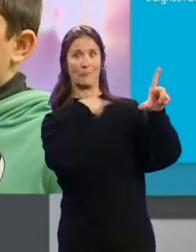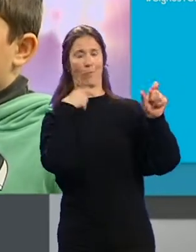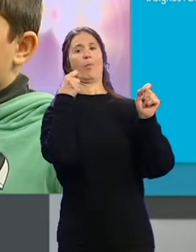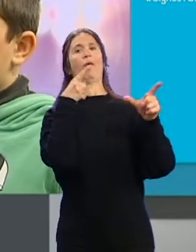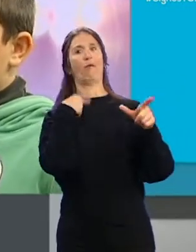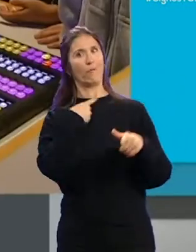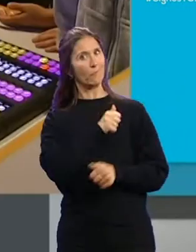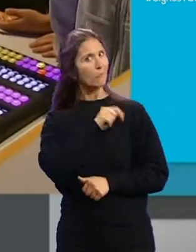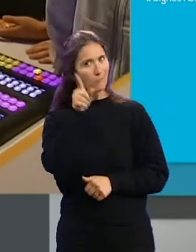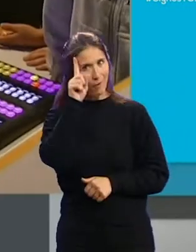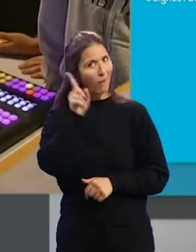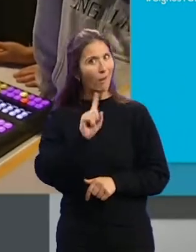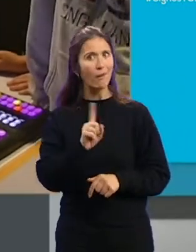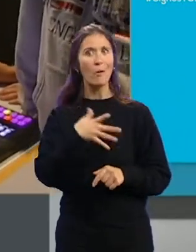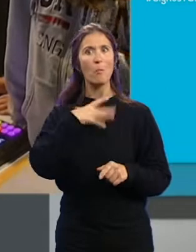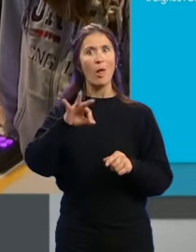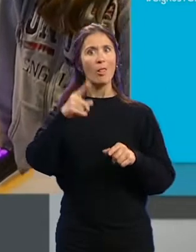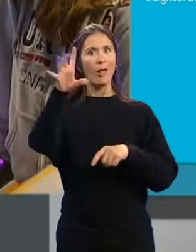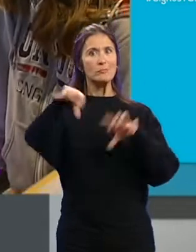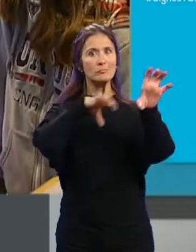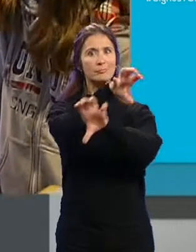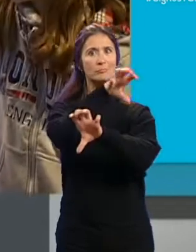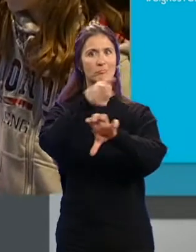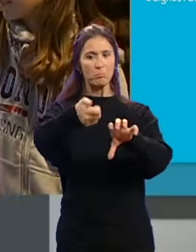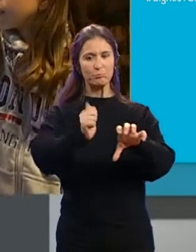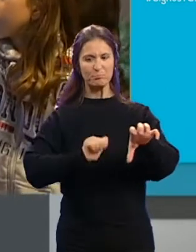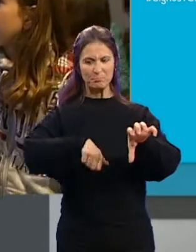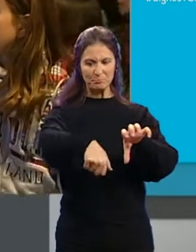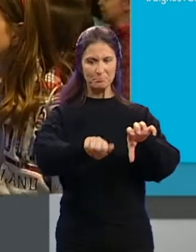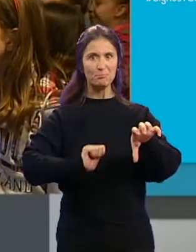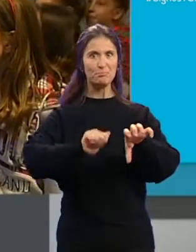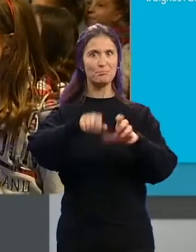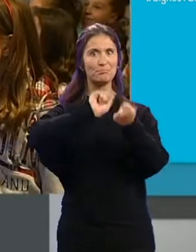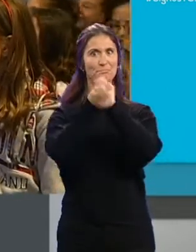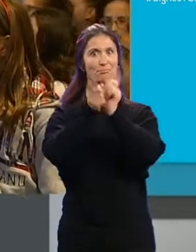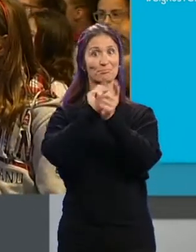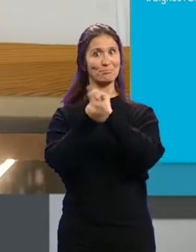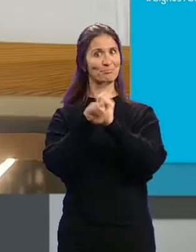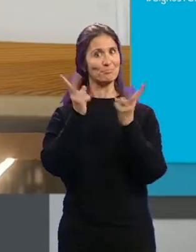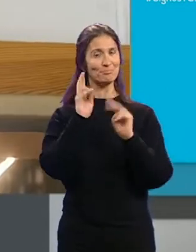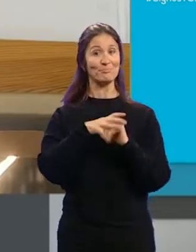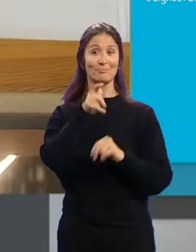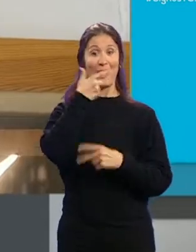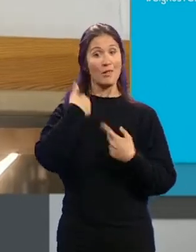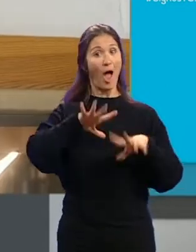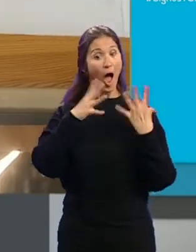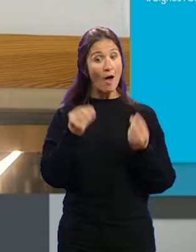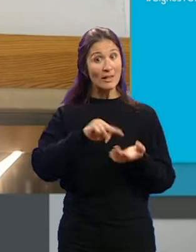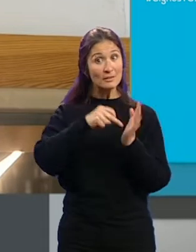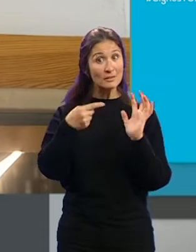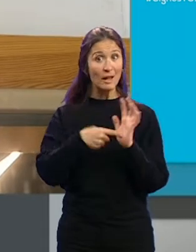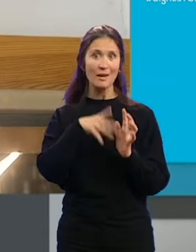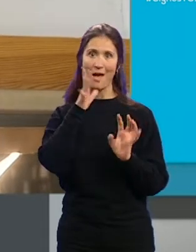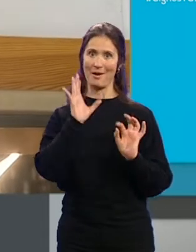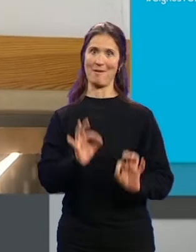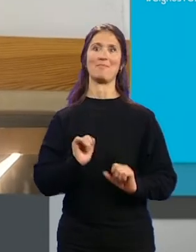muchísimo la atención... ...que lo podéis cambiar con palanca y todo eso. Y después de conocer la parte técnica... ...ha llegado